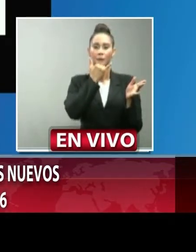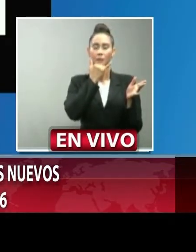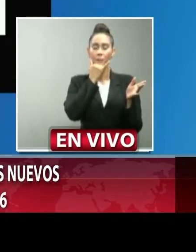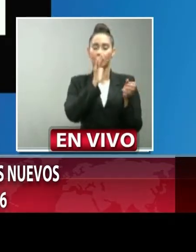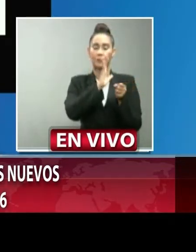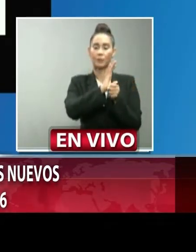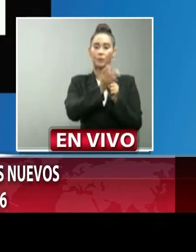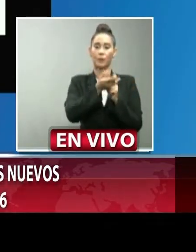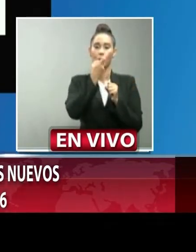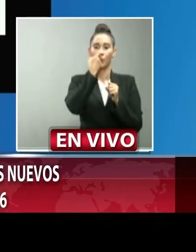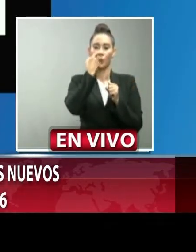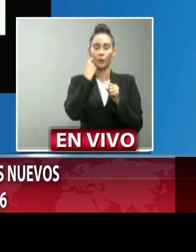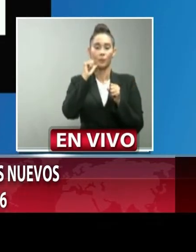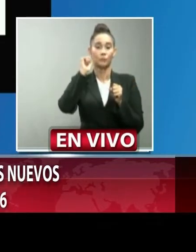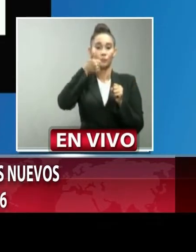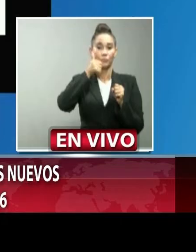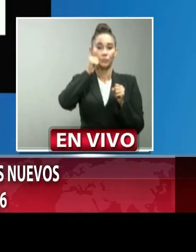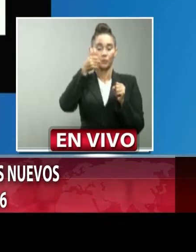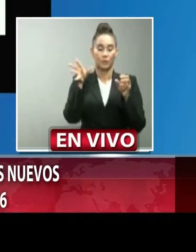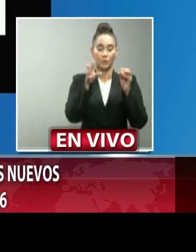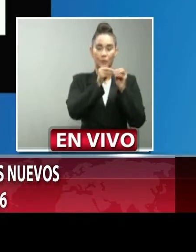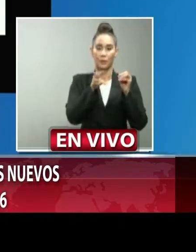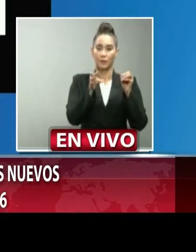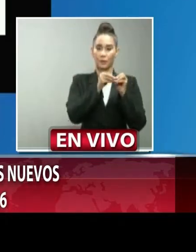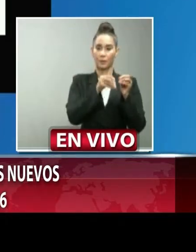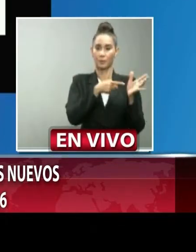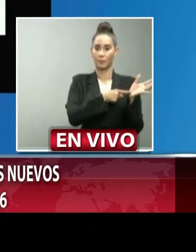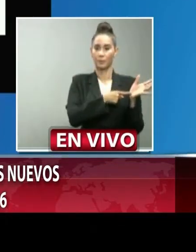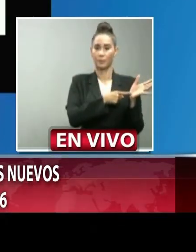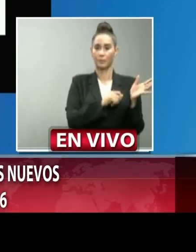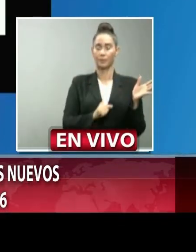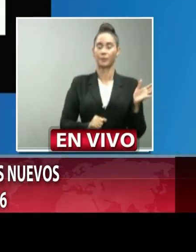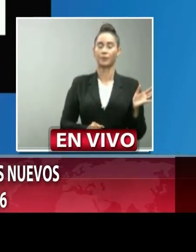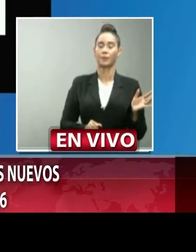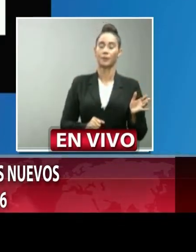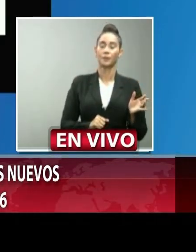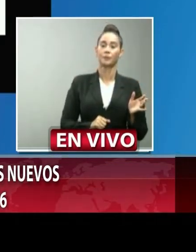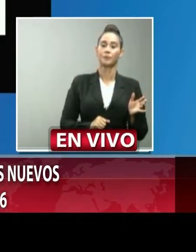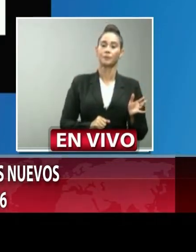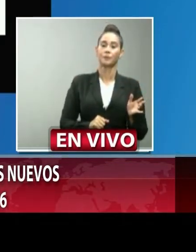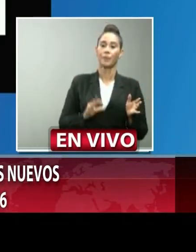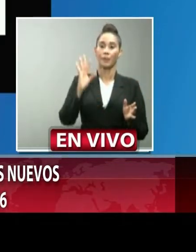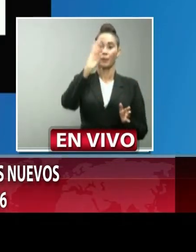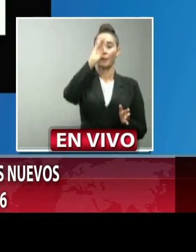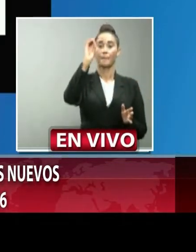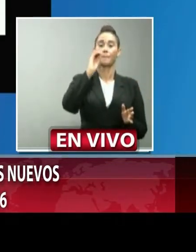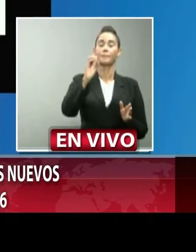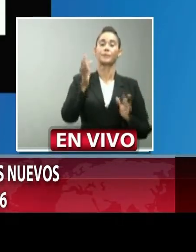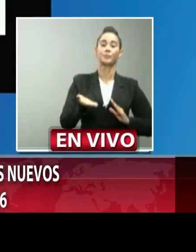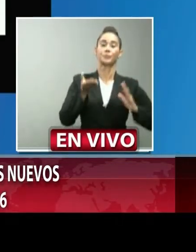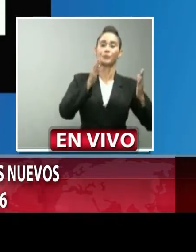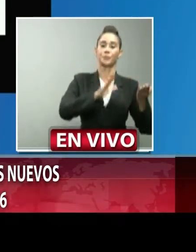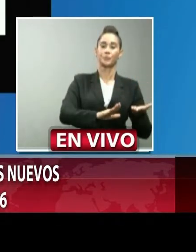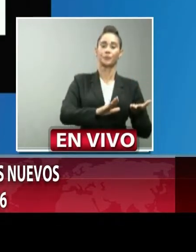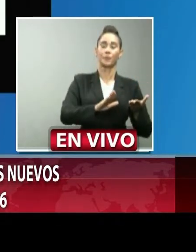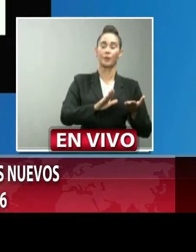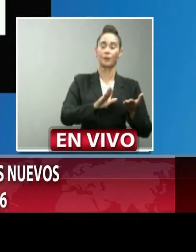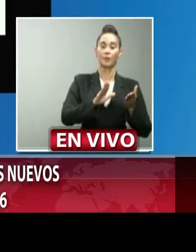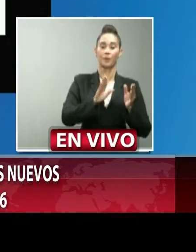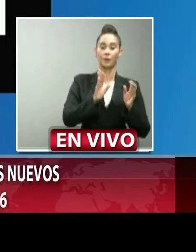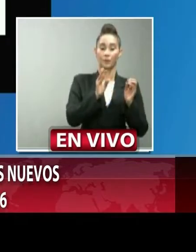muestra acumulados la tasa de letalidad acumulada 1